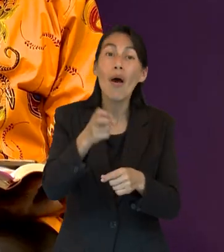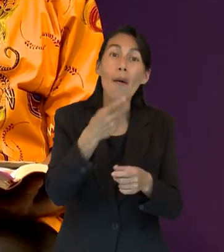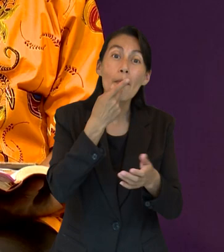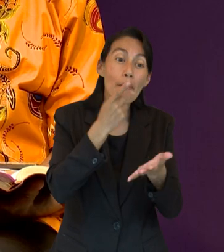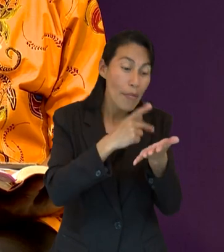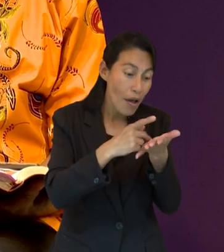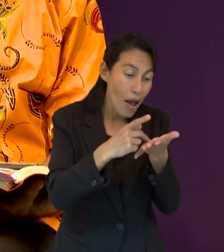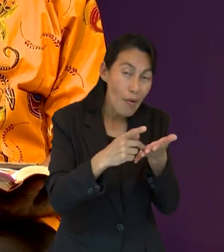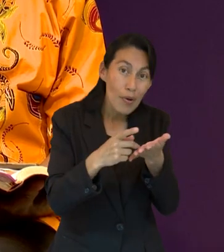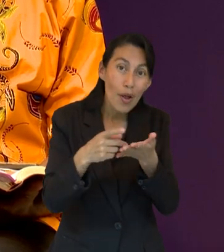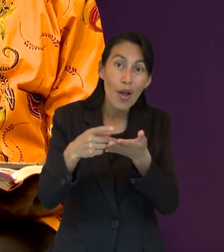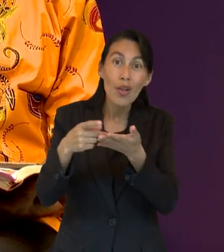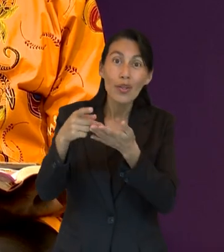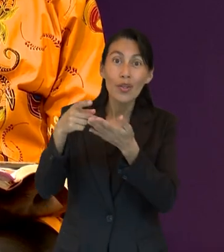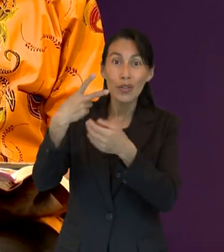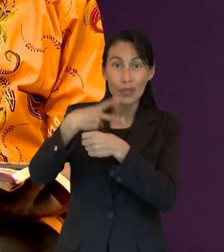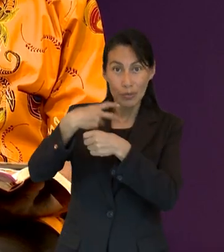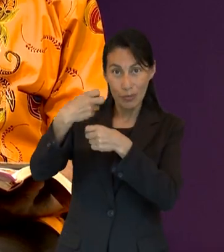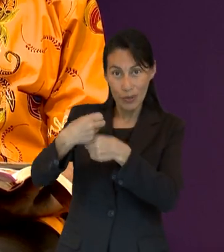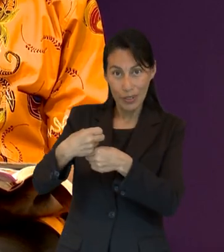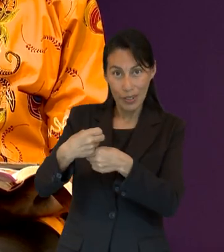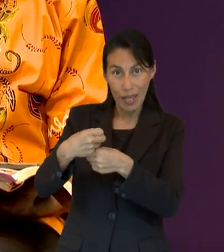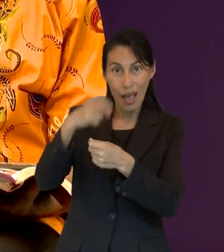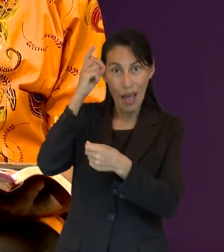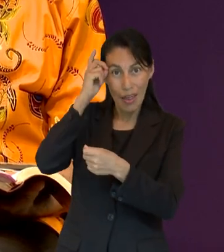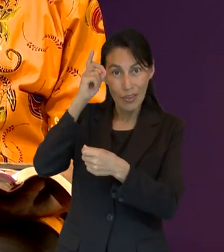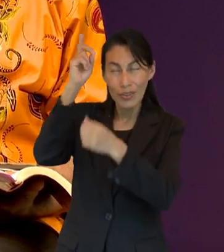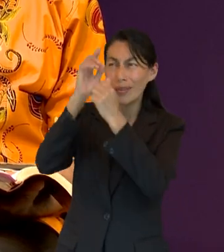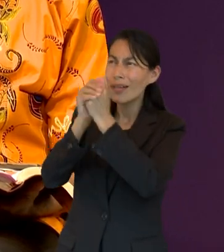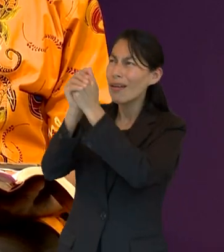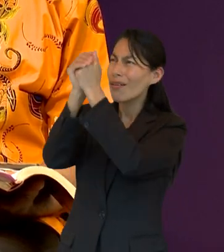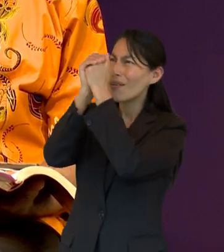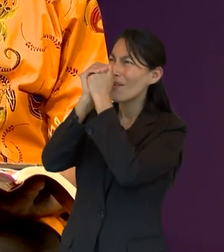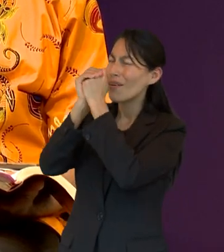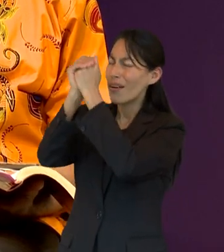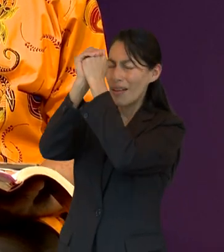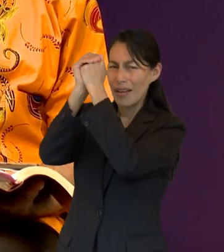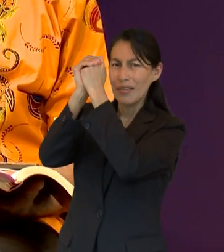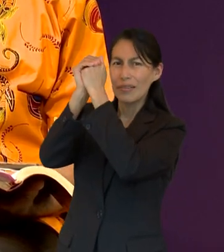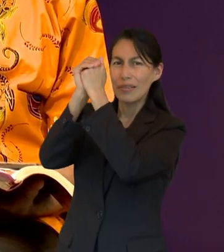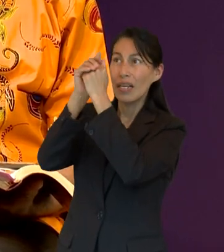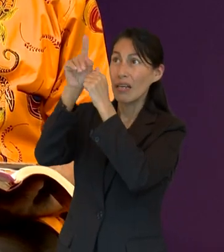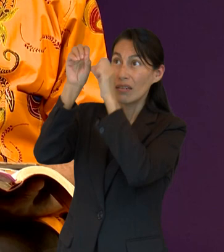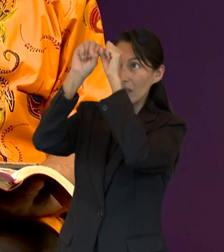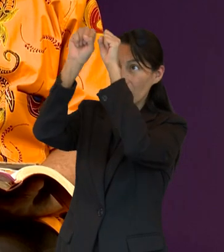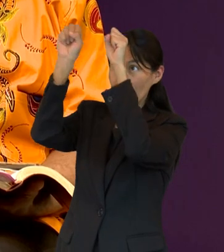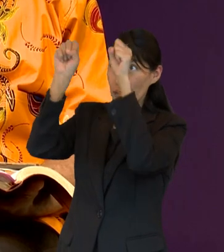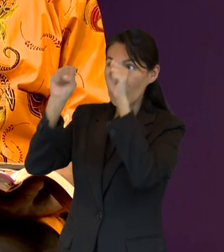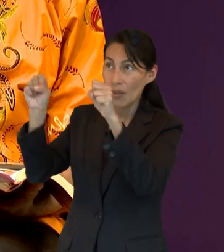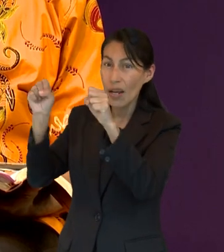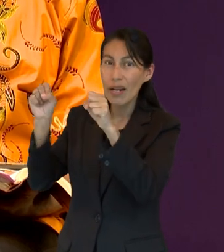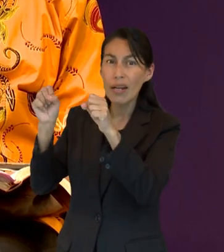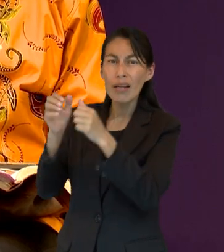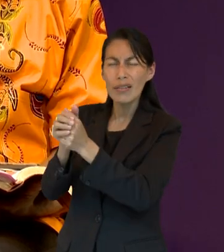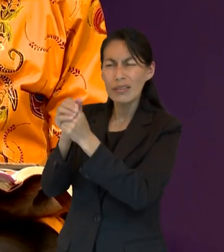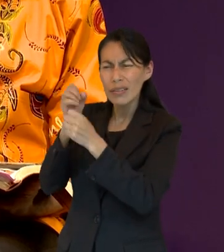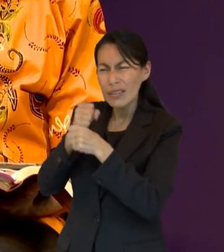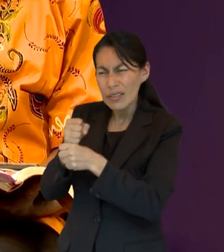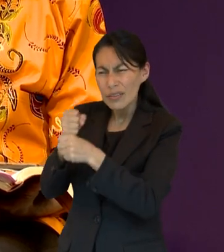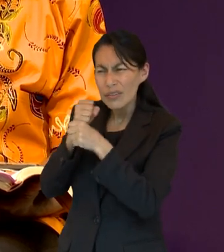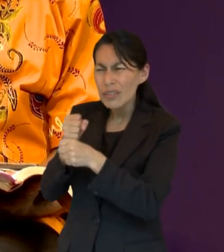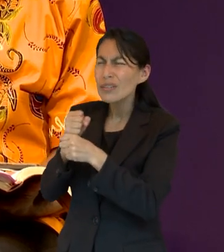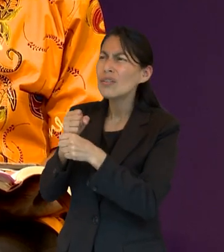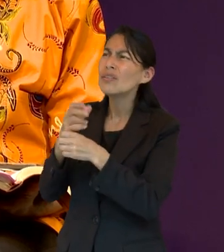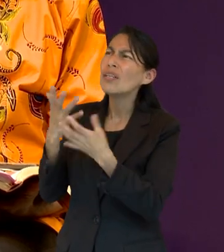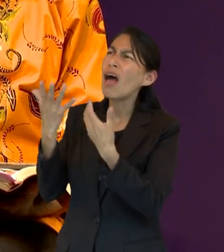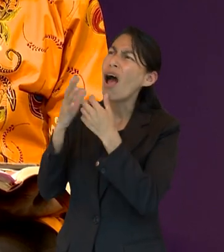y por ende Pablo nos nos evita adorarnos a Dios en el santuario y también